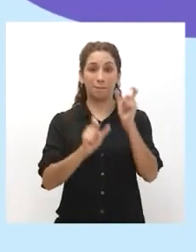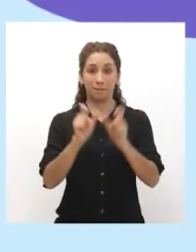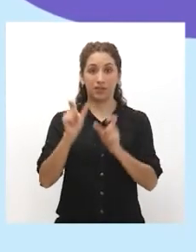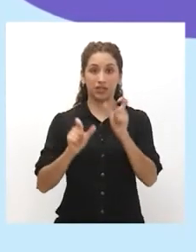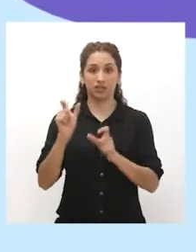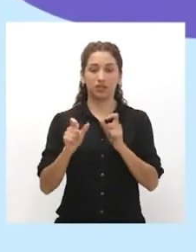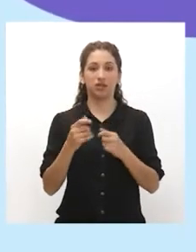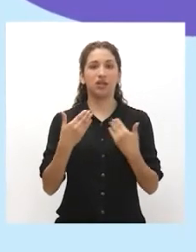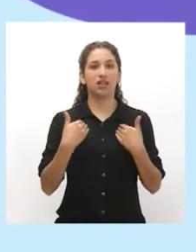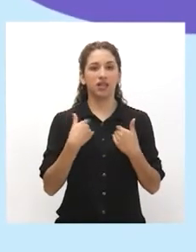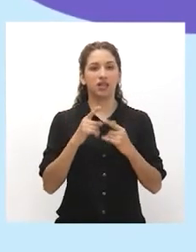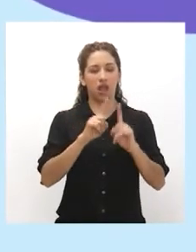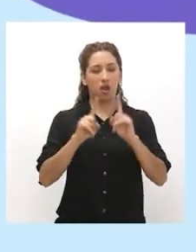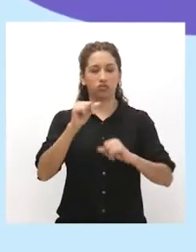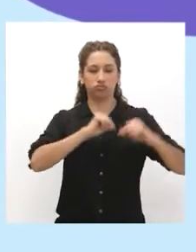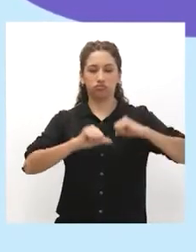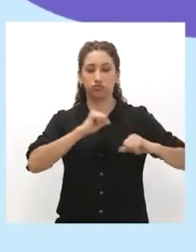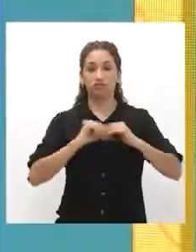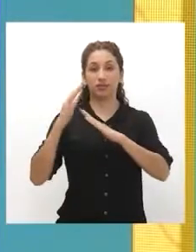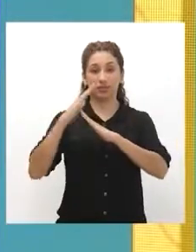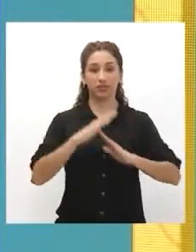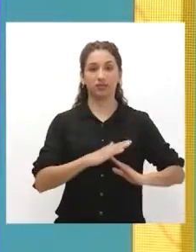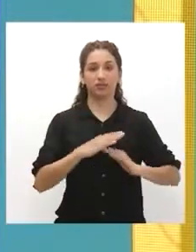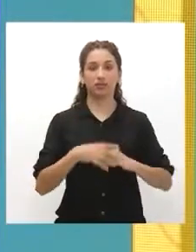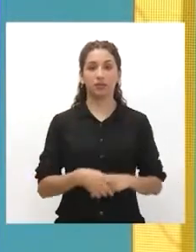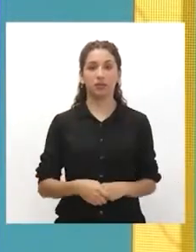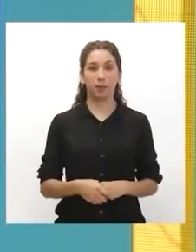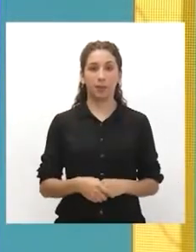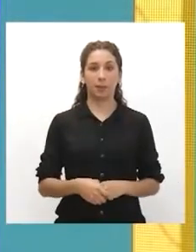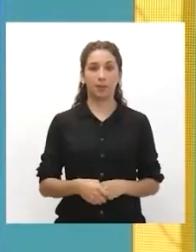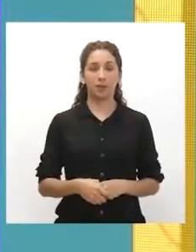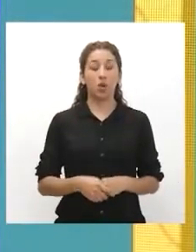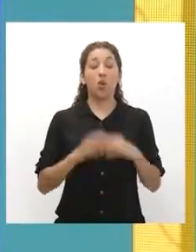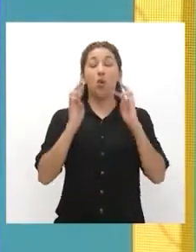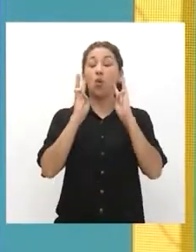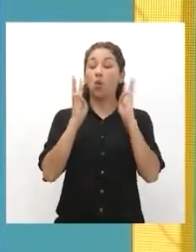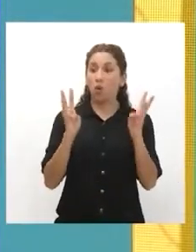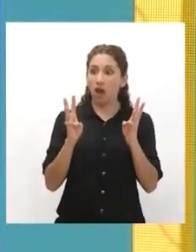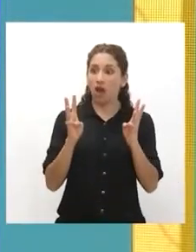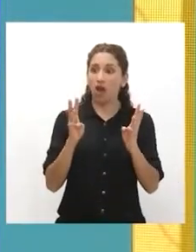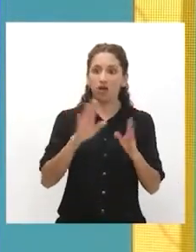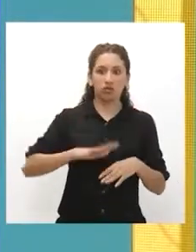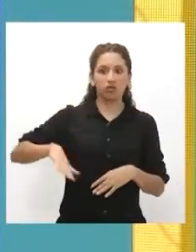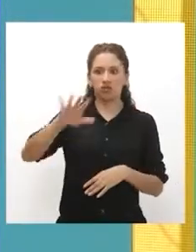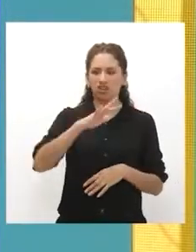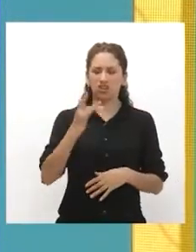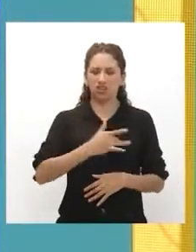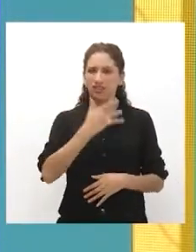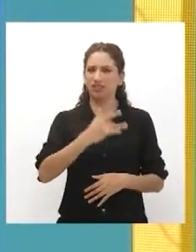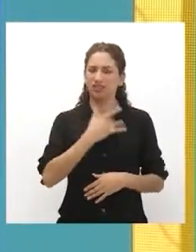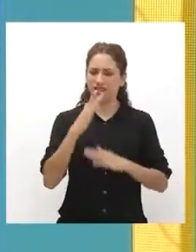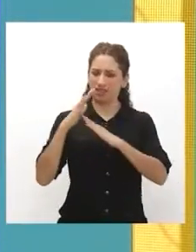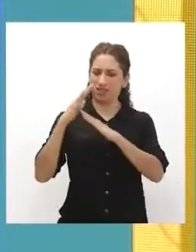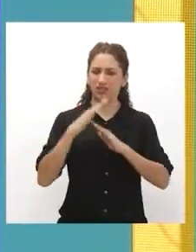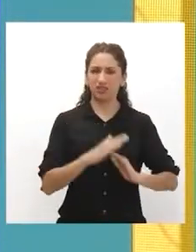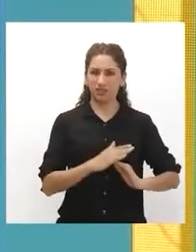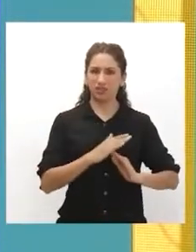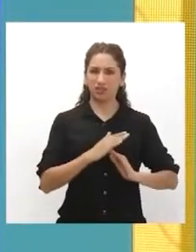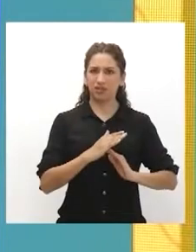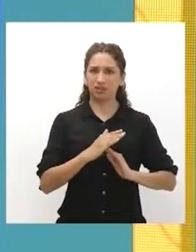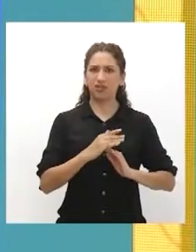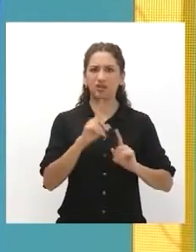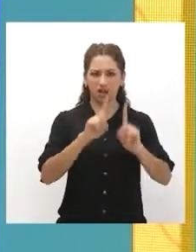tomó medidas frente a la discriminación. No puedo creerlo. Increíble que hayan podido sentirse discriminadas y